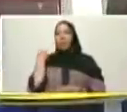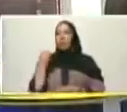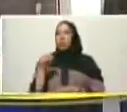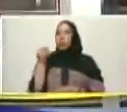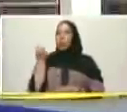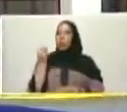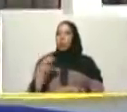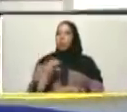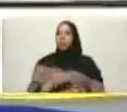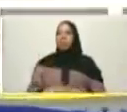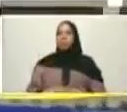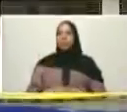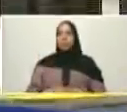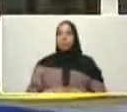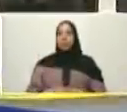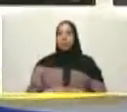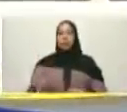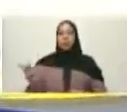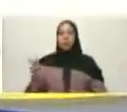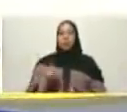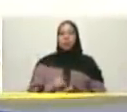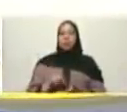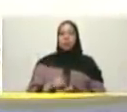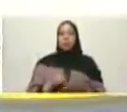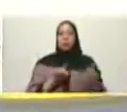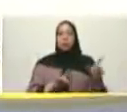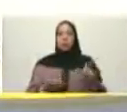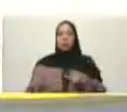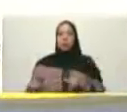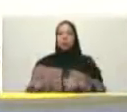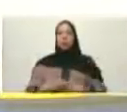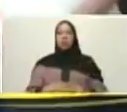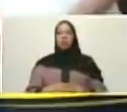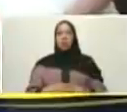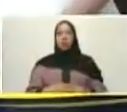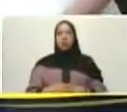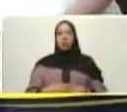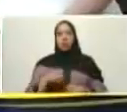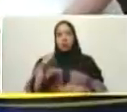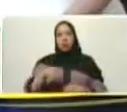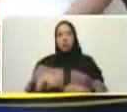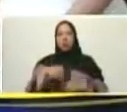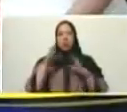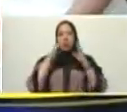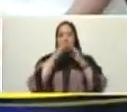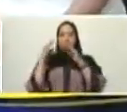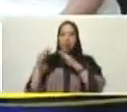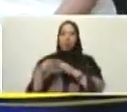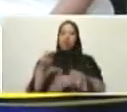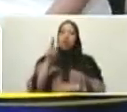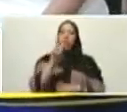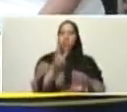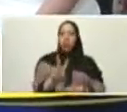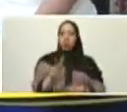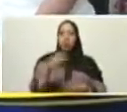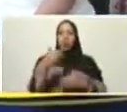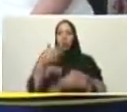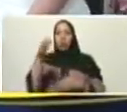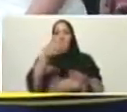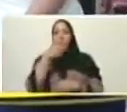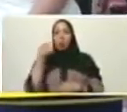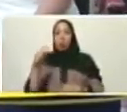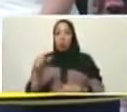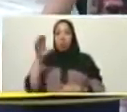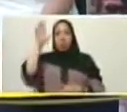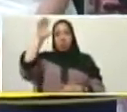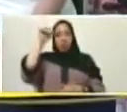estamos en el apartamento ya Morelos de tres habitaciones dos baños estamos con Wendy